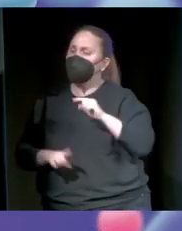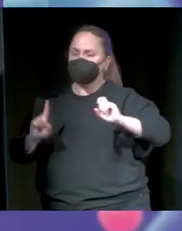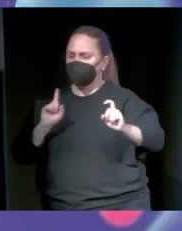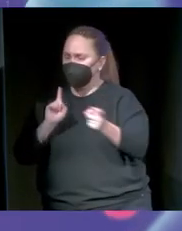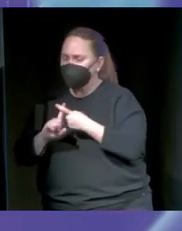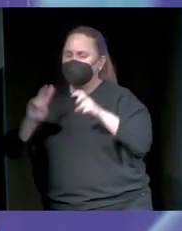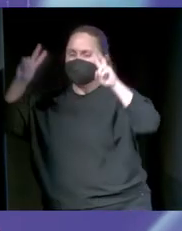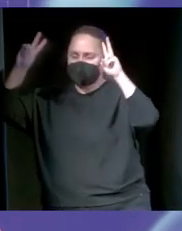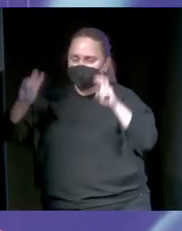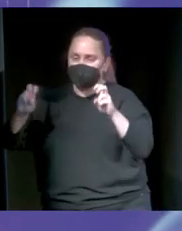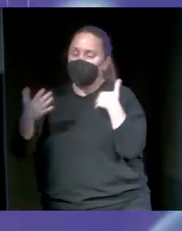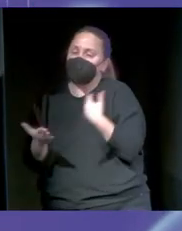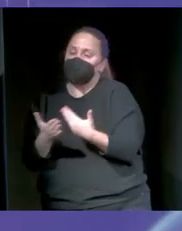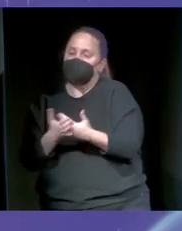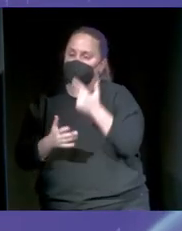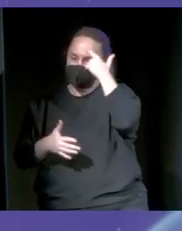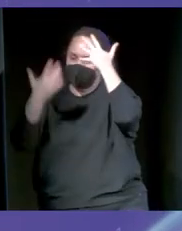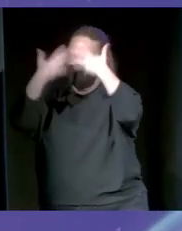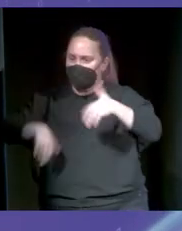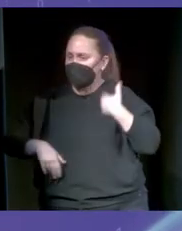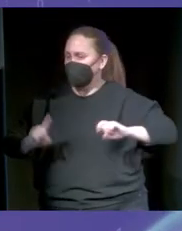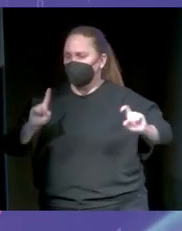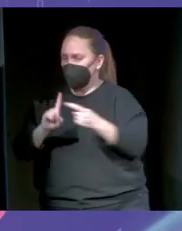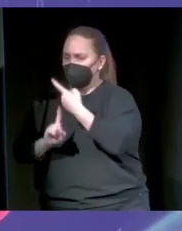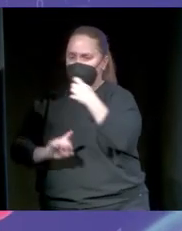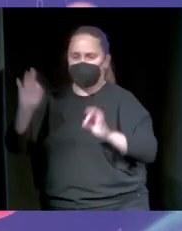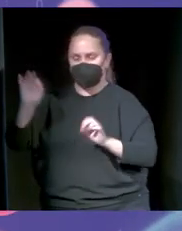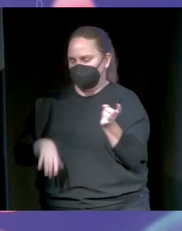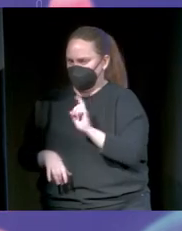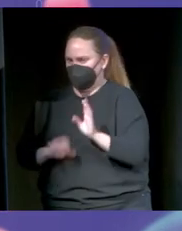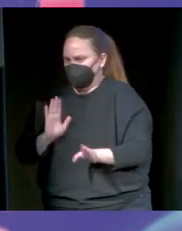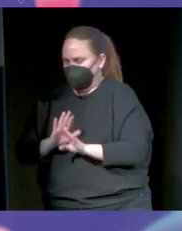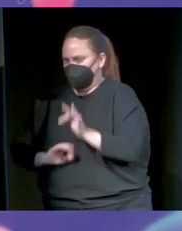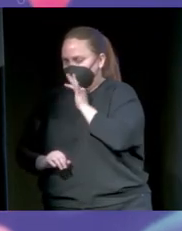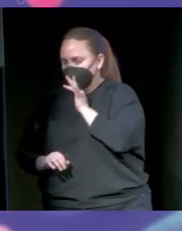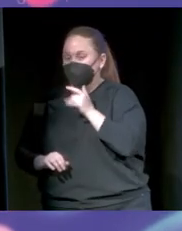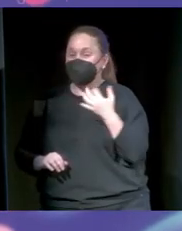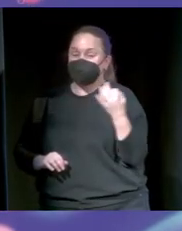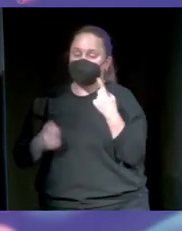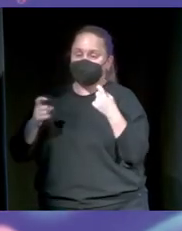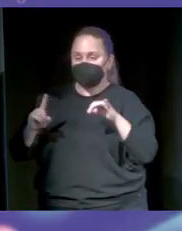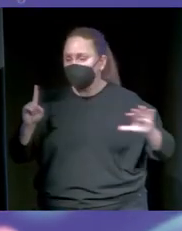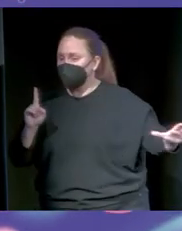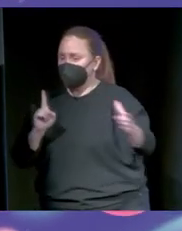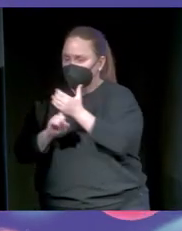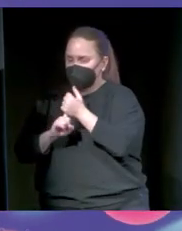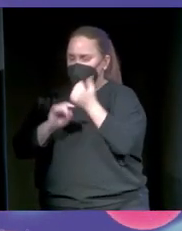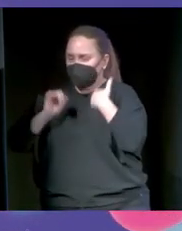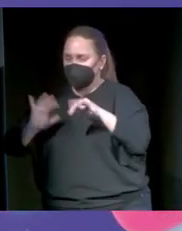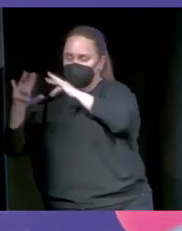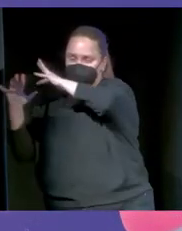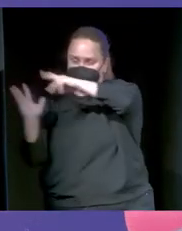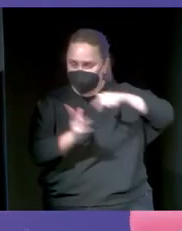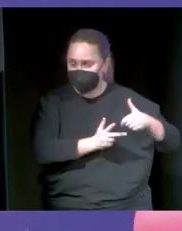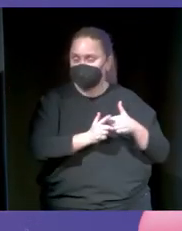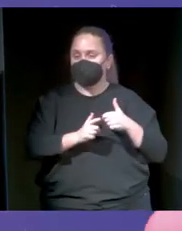nada el problema de la verificación automatizada. ¿Vale? Para eso tendríamos que conseguir hacer lo que se llama un Strong AI y estamos a años de hacer eso. Habría que hacer una